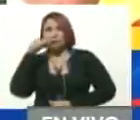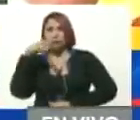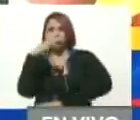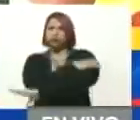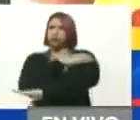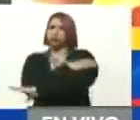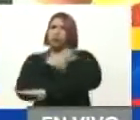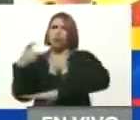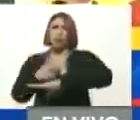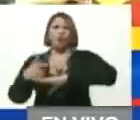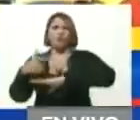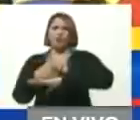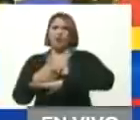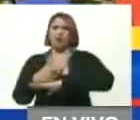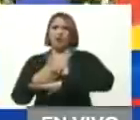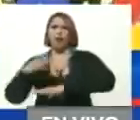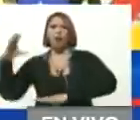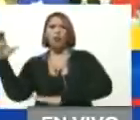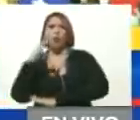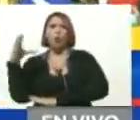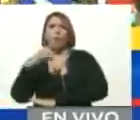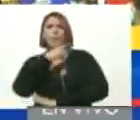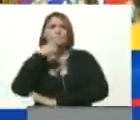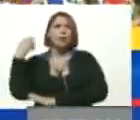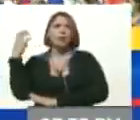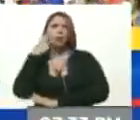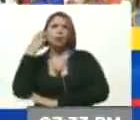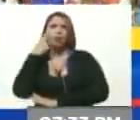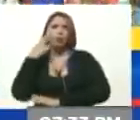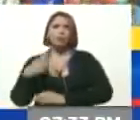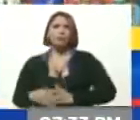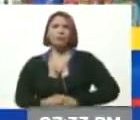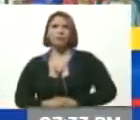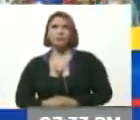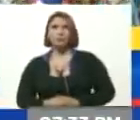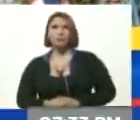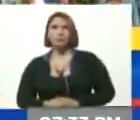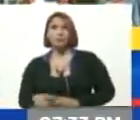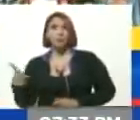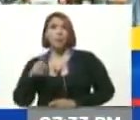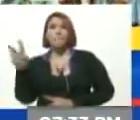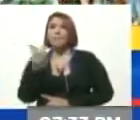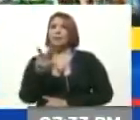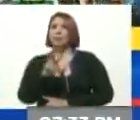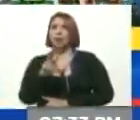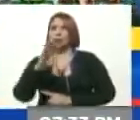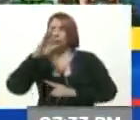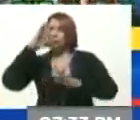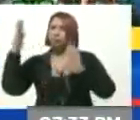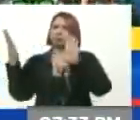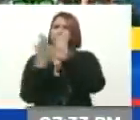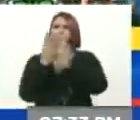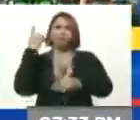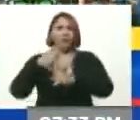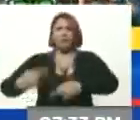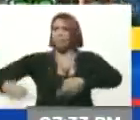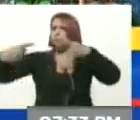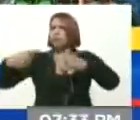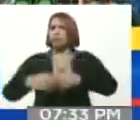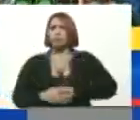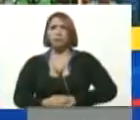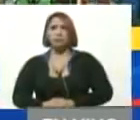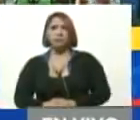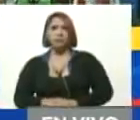que gobierna el Palacio de Nariño con Iván Duque. No, Venezuela los va a enfrentar y Venezuela